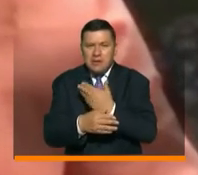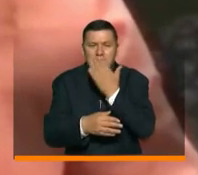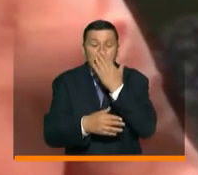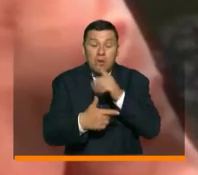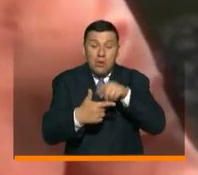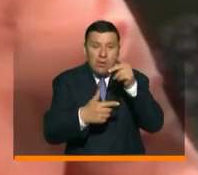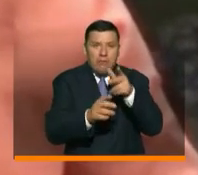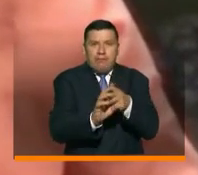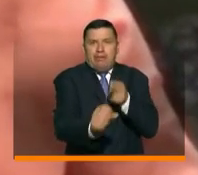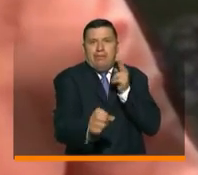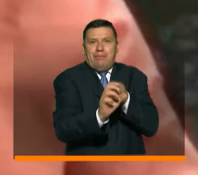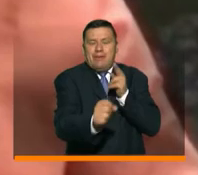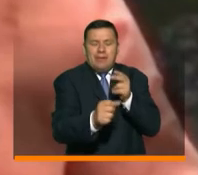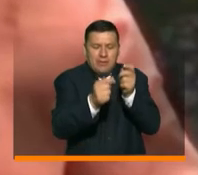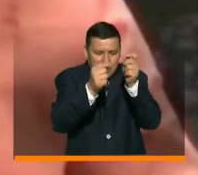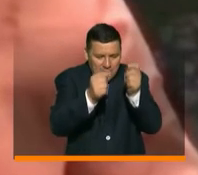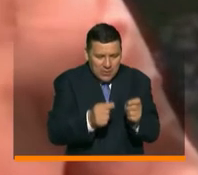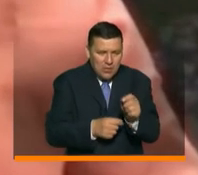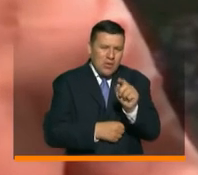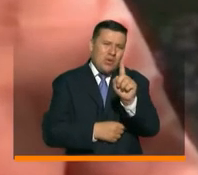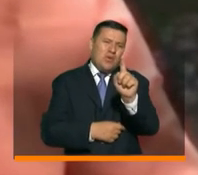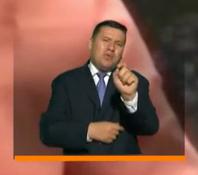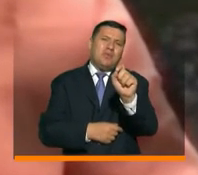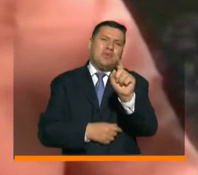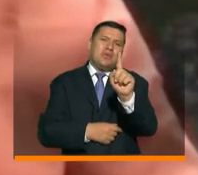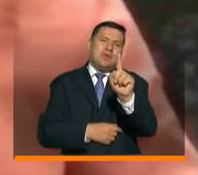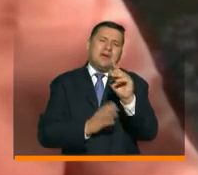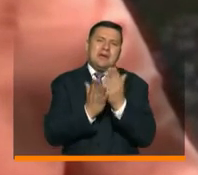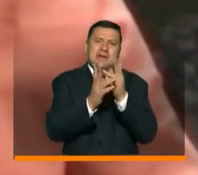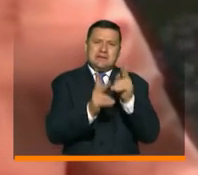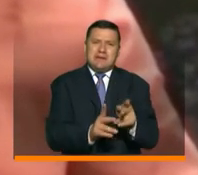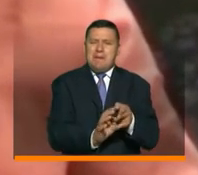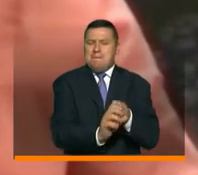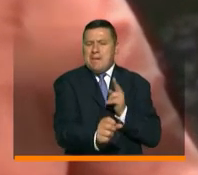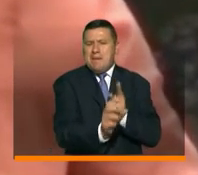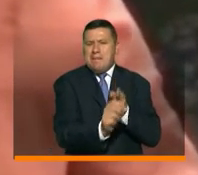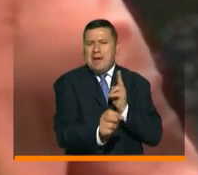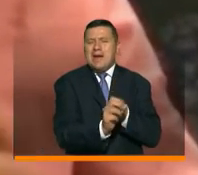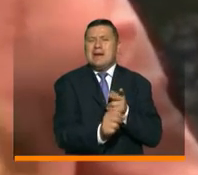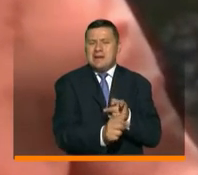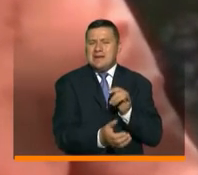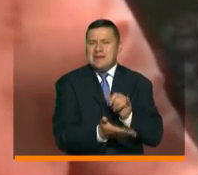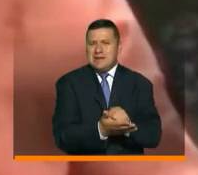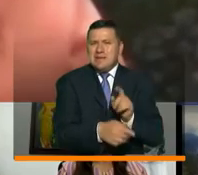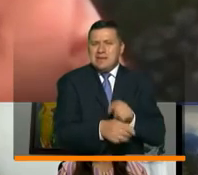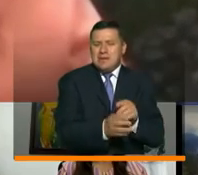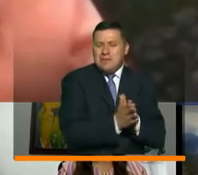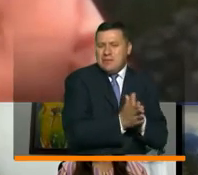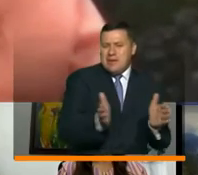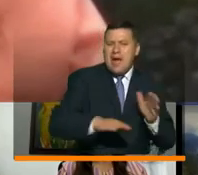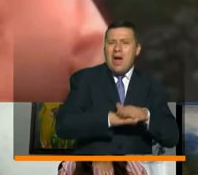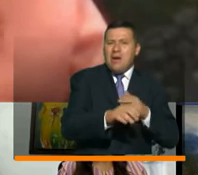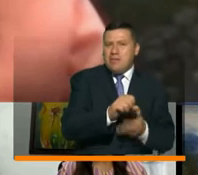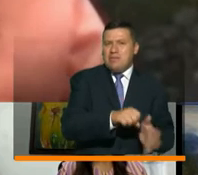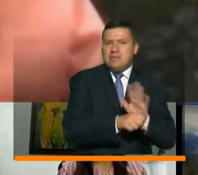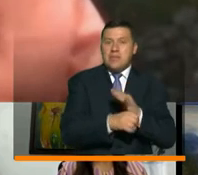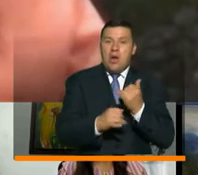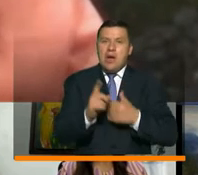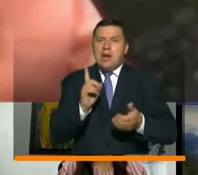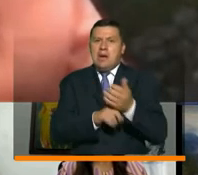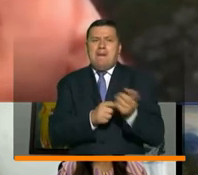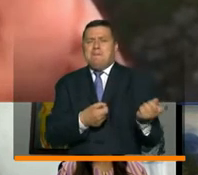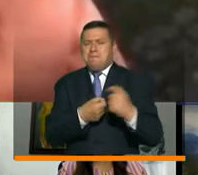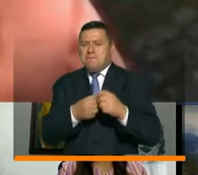históricas, por lo bajo, 1.1 estudiantes desertaron en ese periodo de la pandemia. Logramos